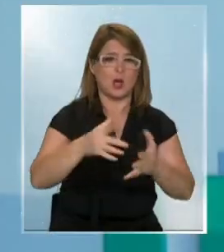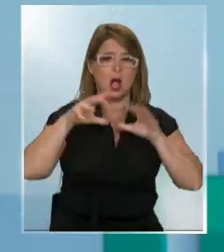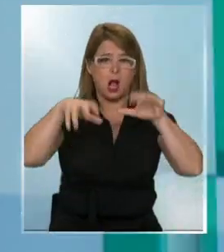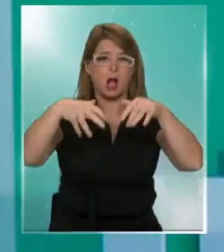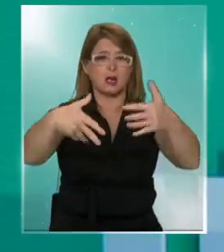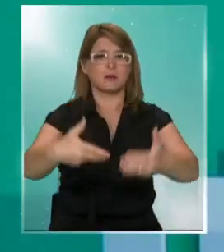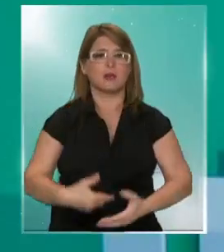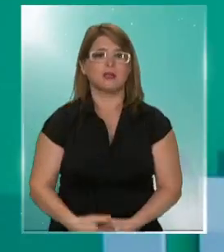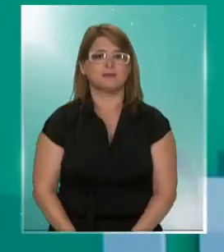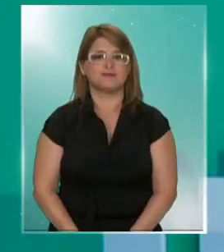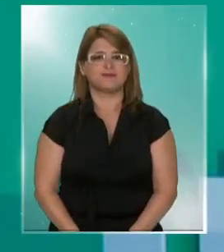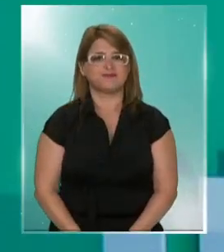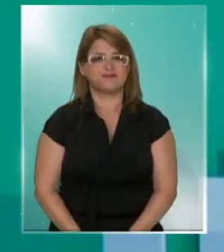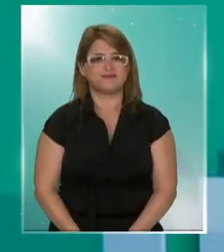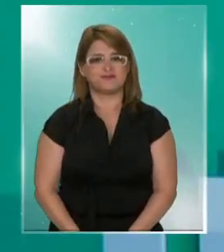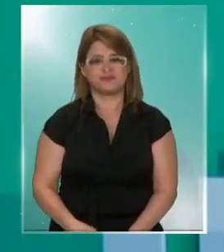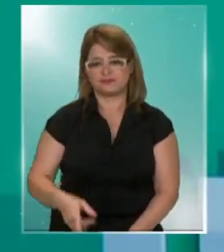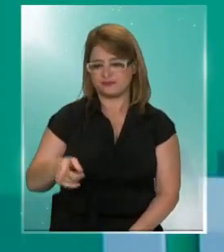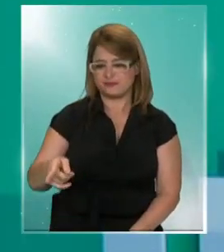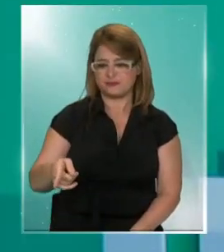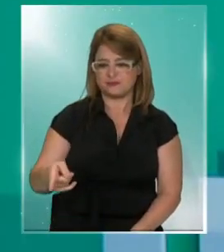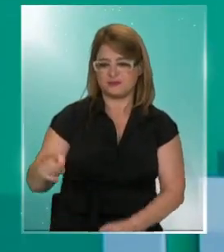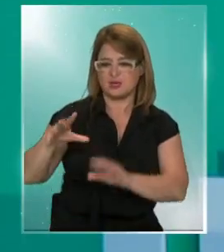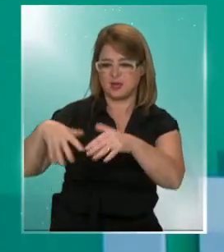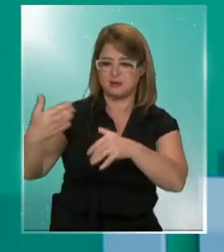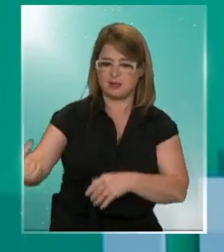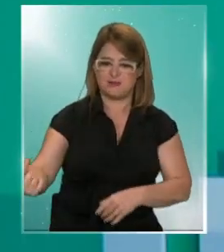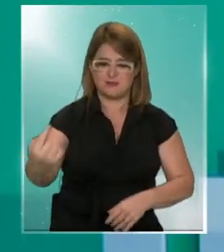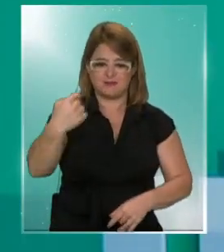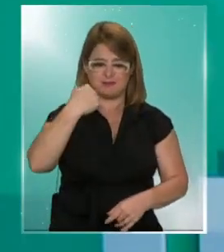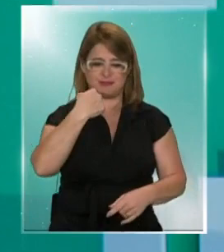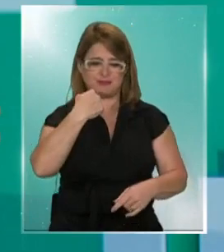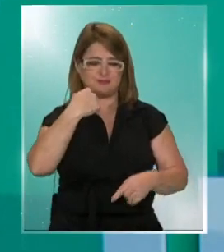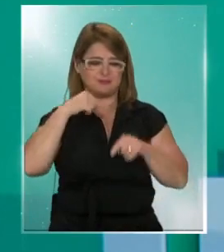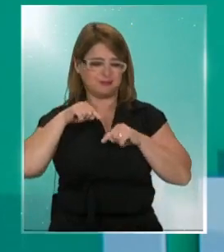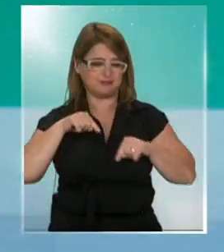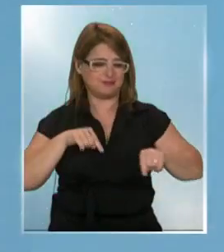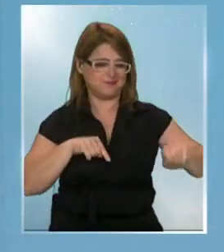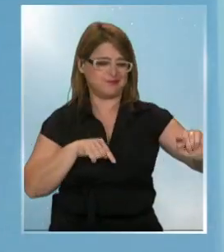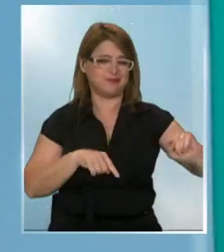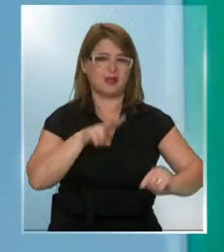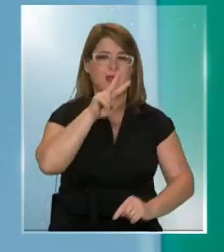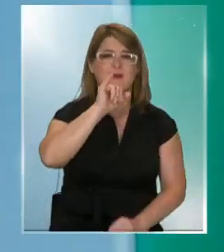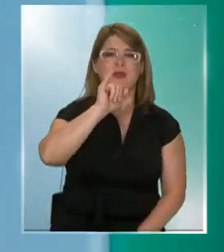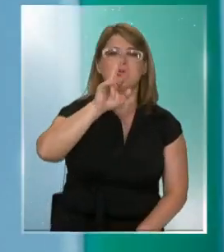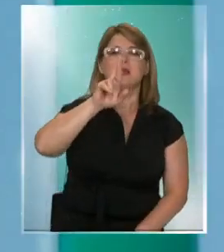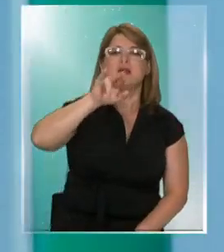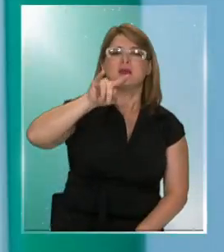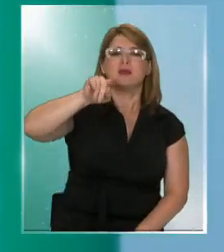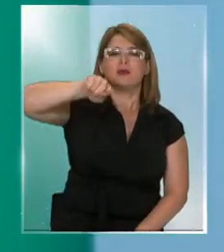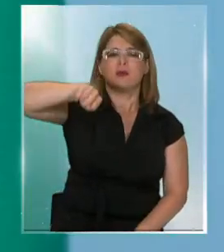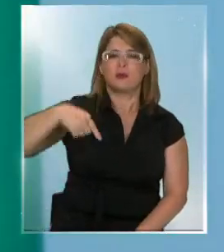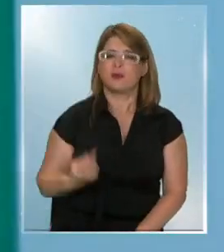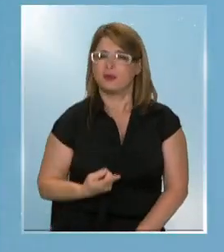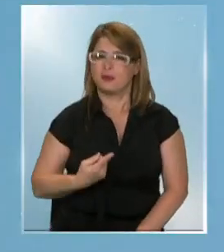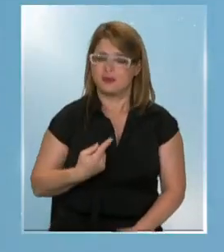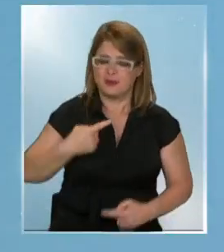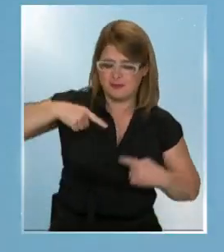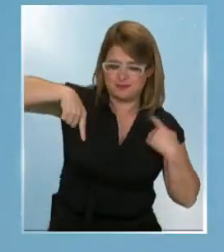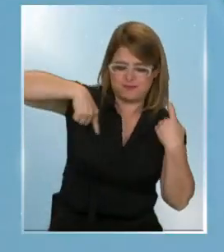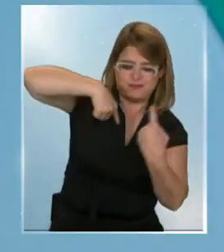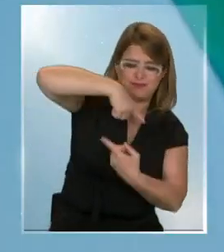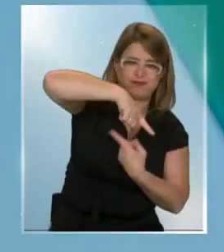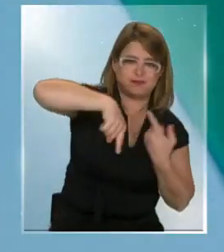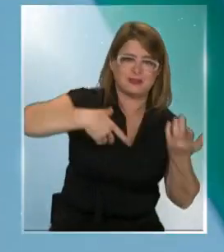Un perro, un gato y ahora... De los animales, bueno, mutan los virus. Unos temas, el tema de los